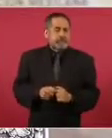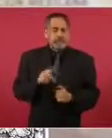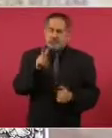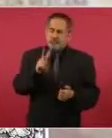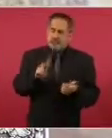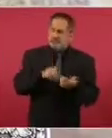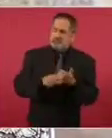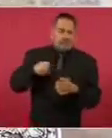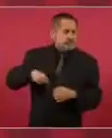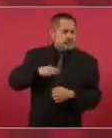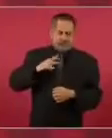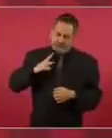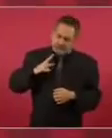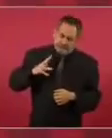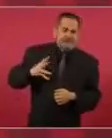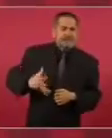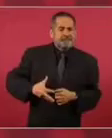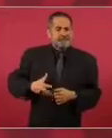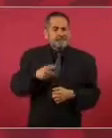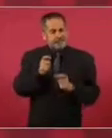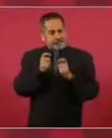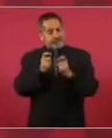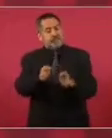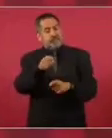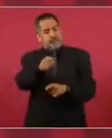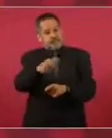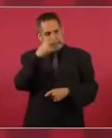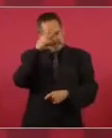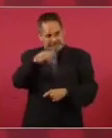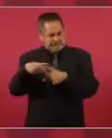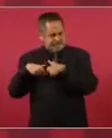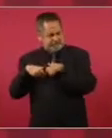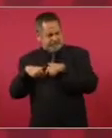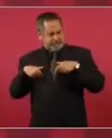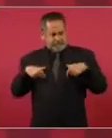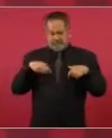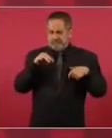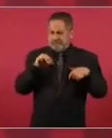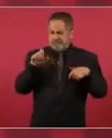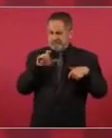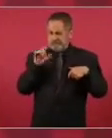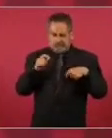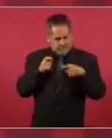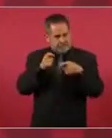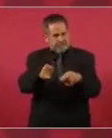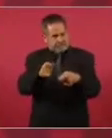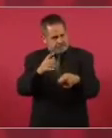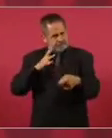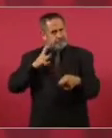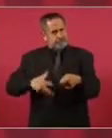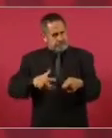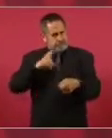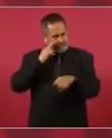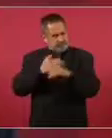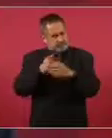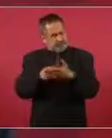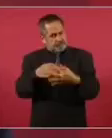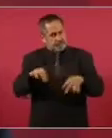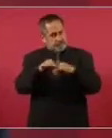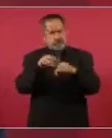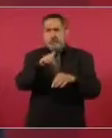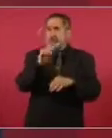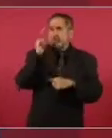orgullo representar a nuestro país en el extranjero, en cualquier